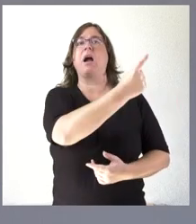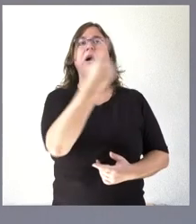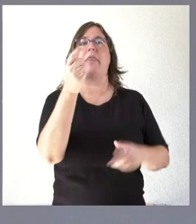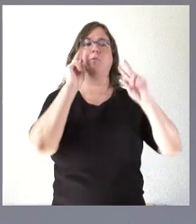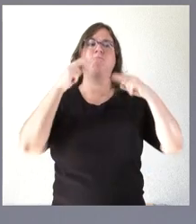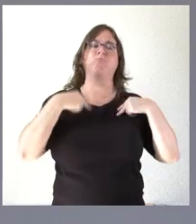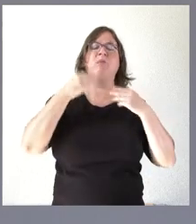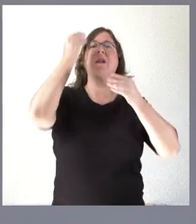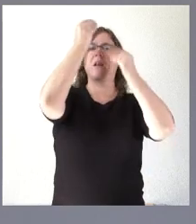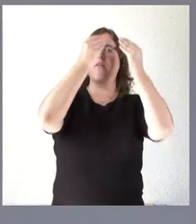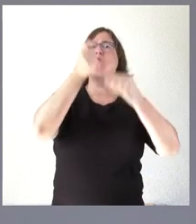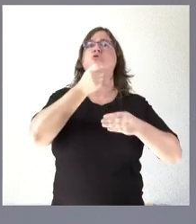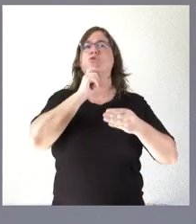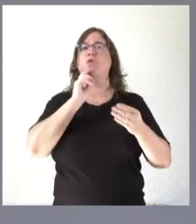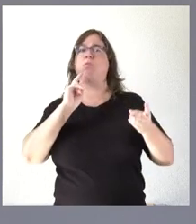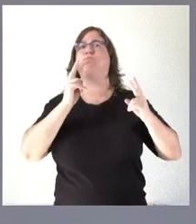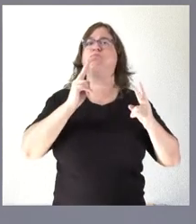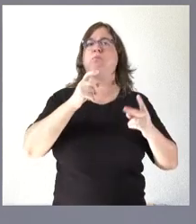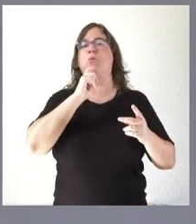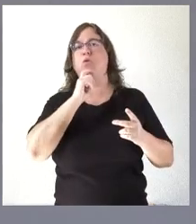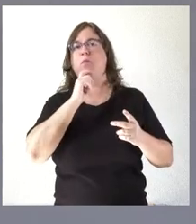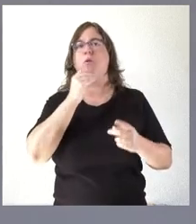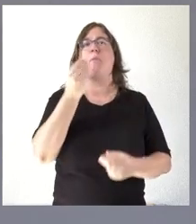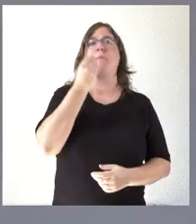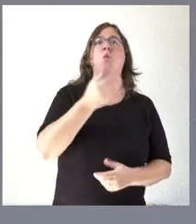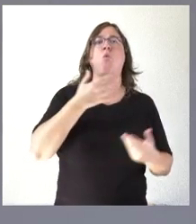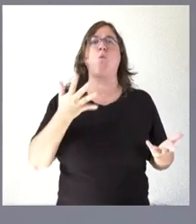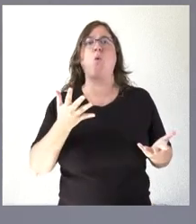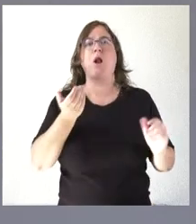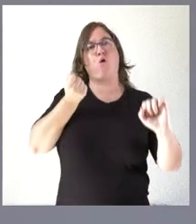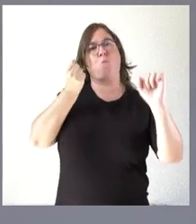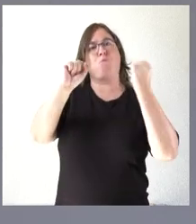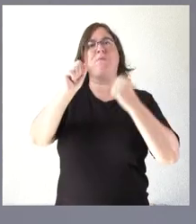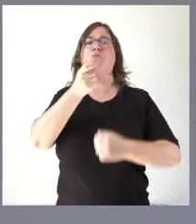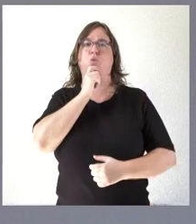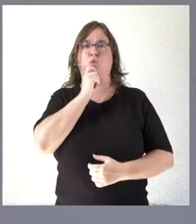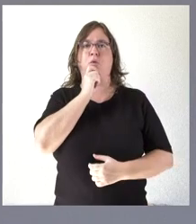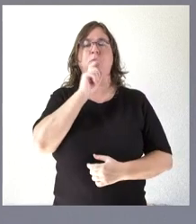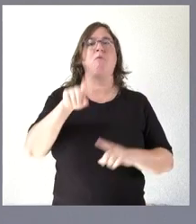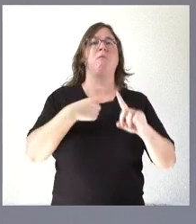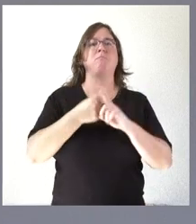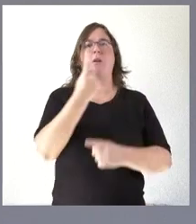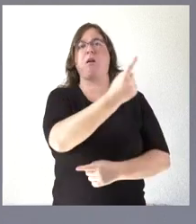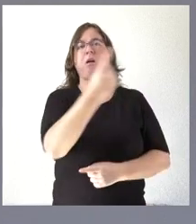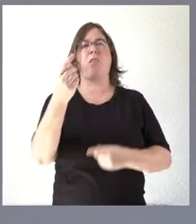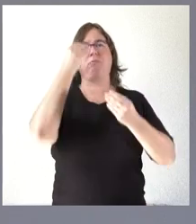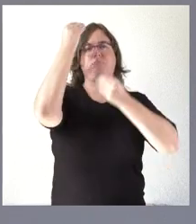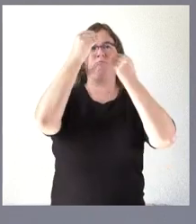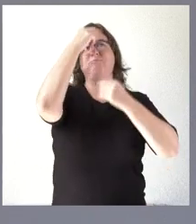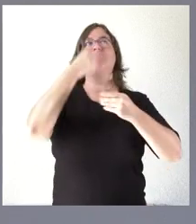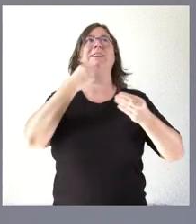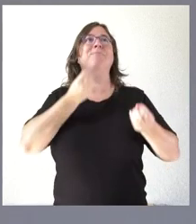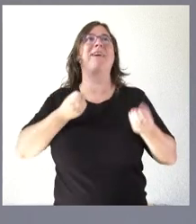reflexión sobre qué podemos hacer mejor sobre cuál puede ser nuestro comportamiento y sobre cómo podemos contribuir a lanzar la imagen